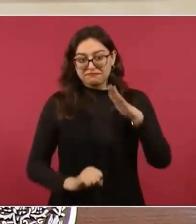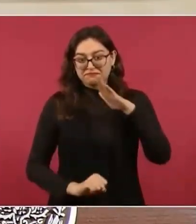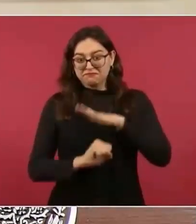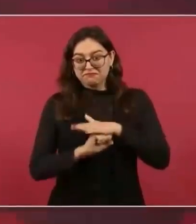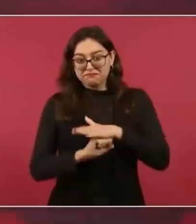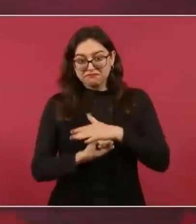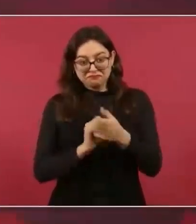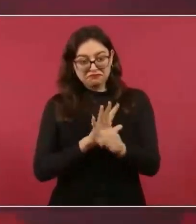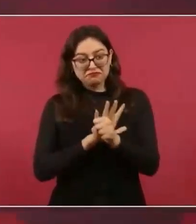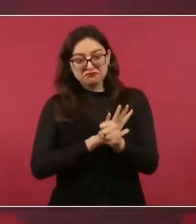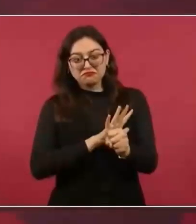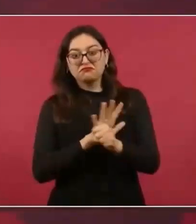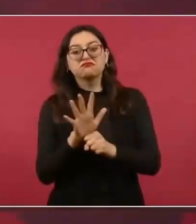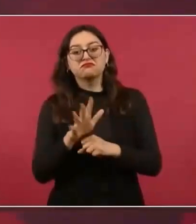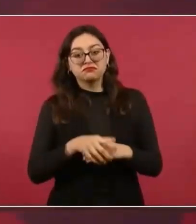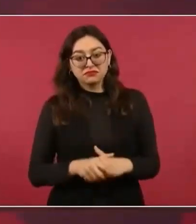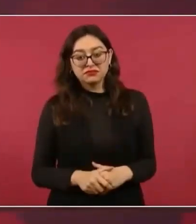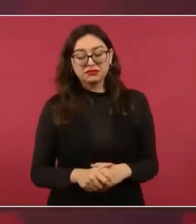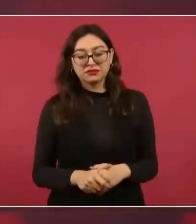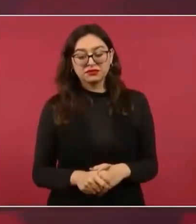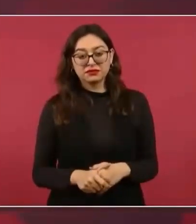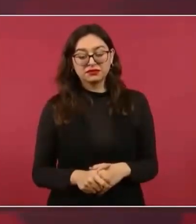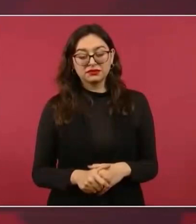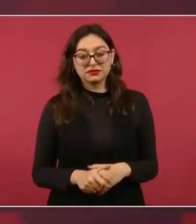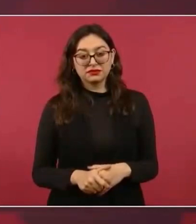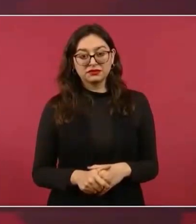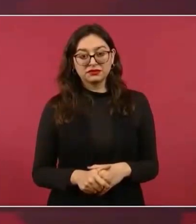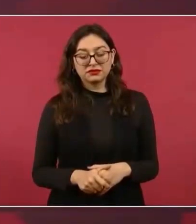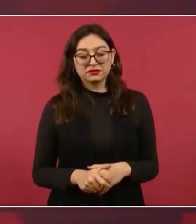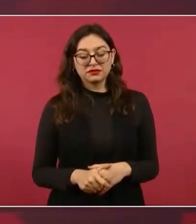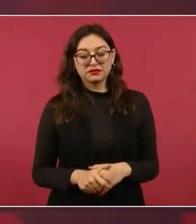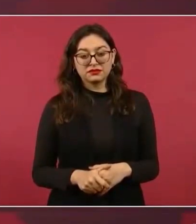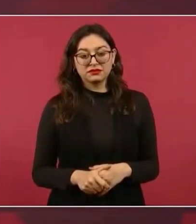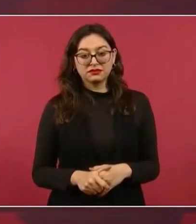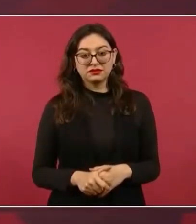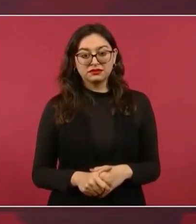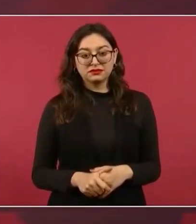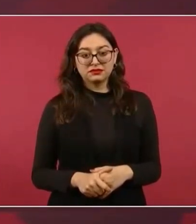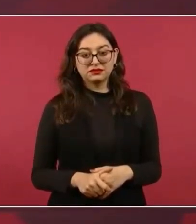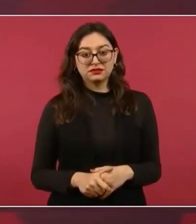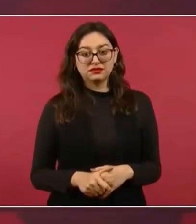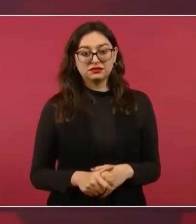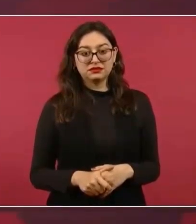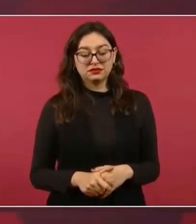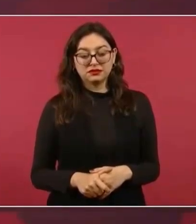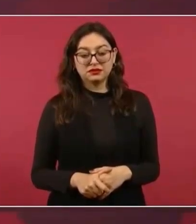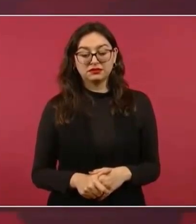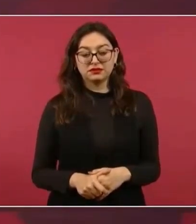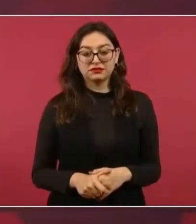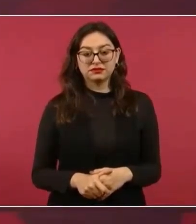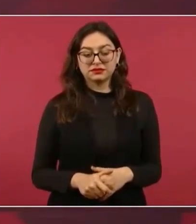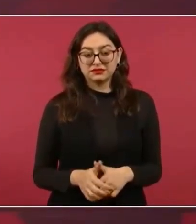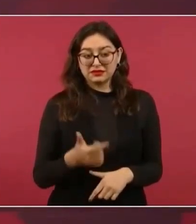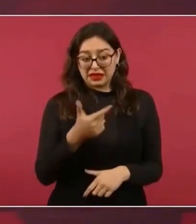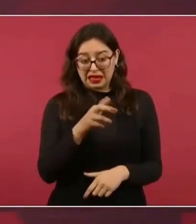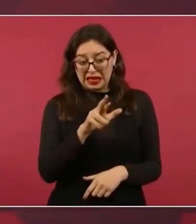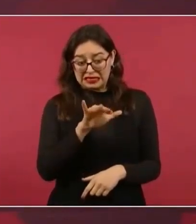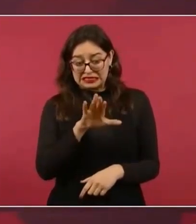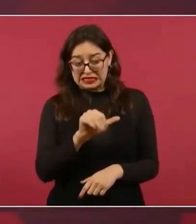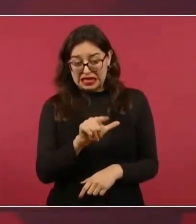de García Luna? Bueno,